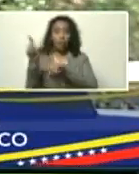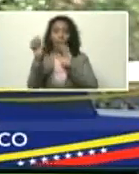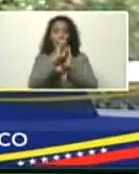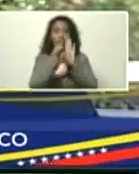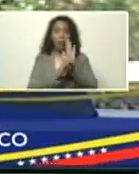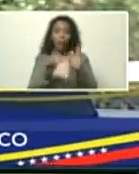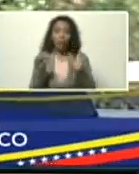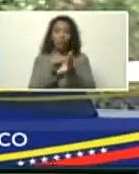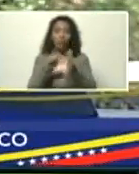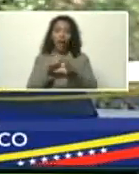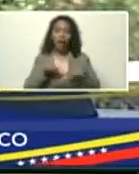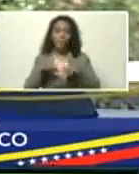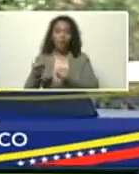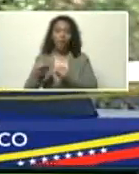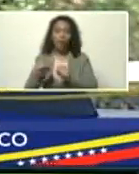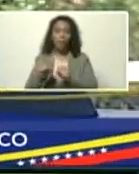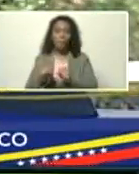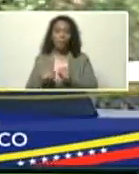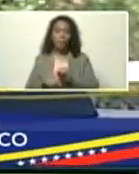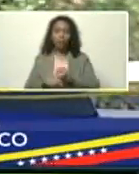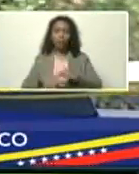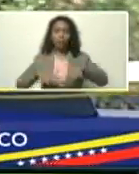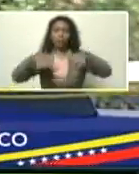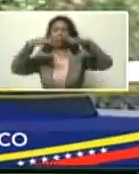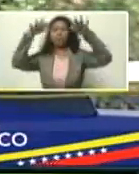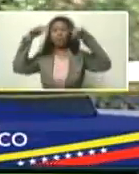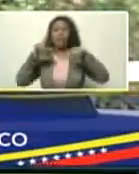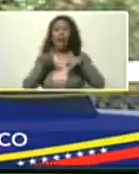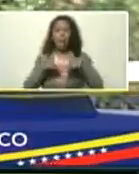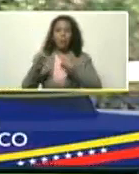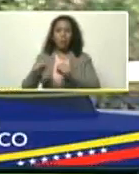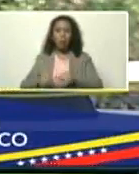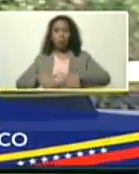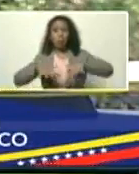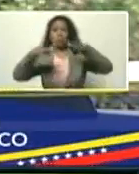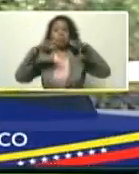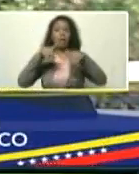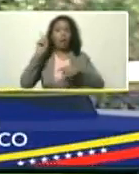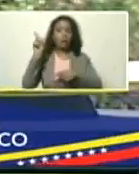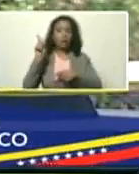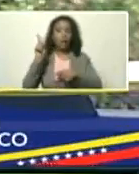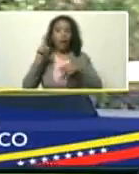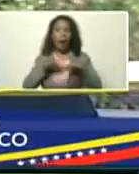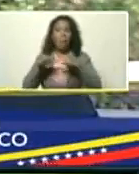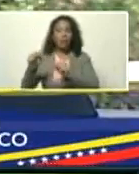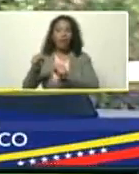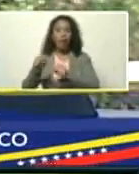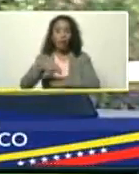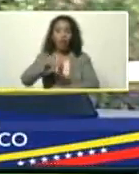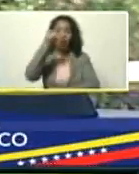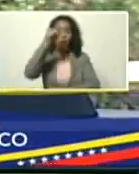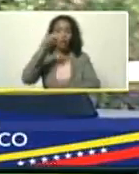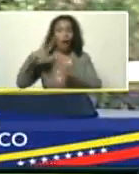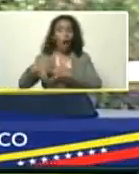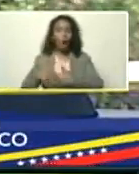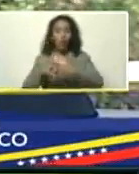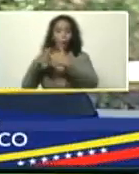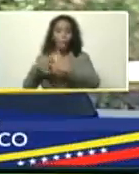donde el capitalismo, desbordó, ¿qué capitalismo se desbordó? el capitalismo del norte, Europa,